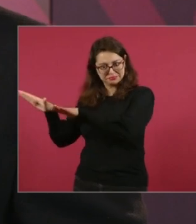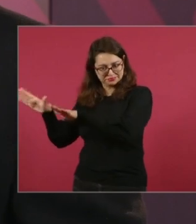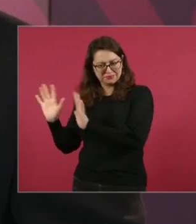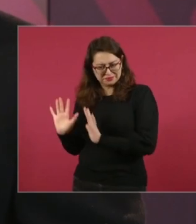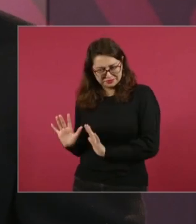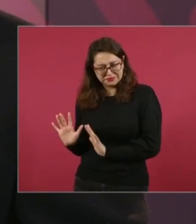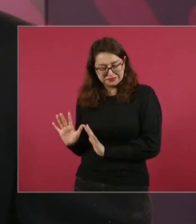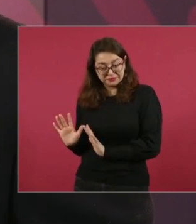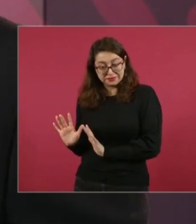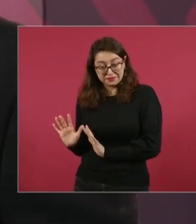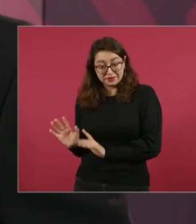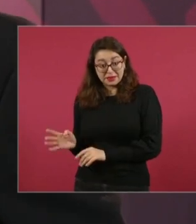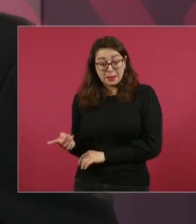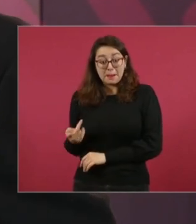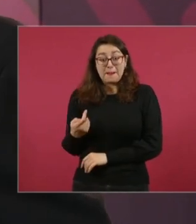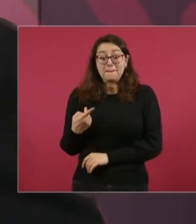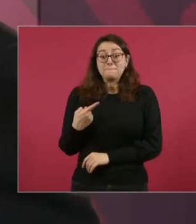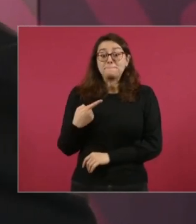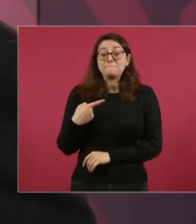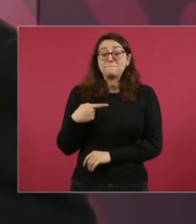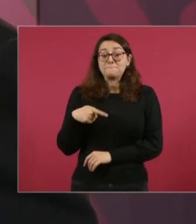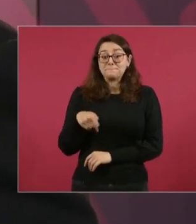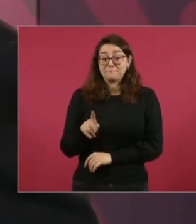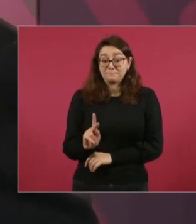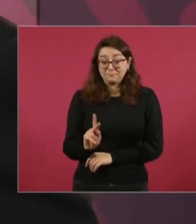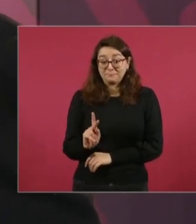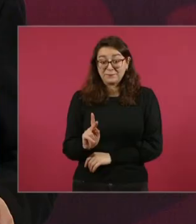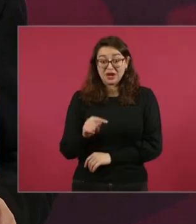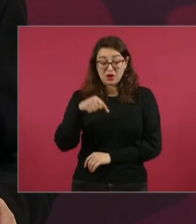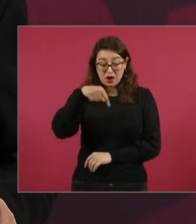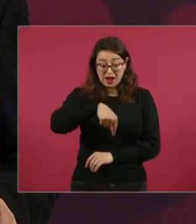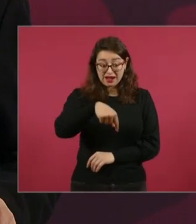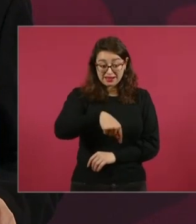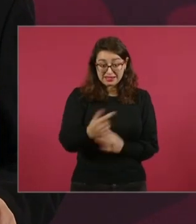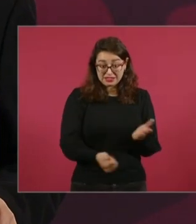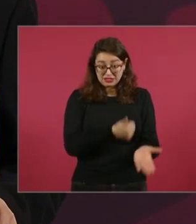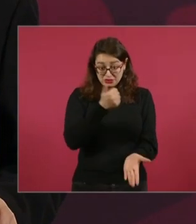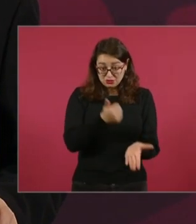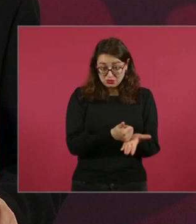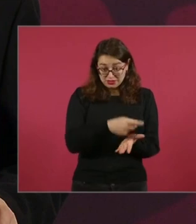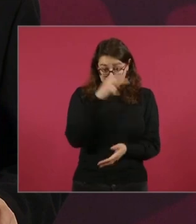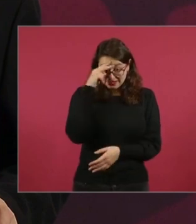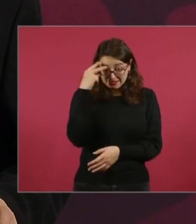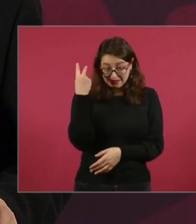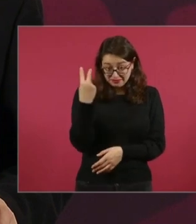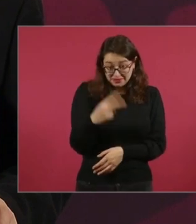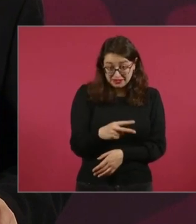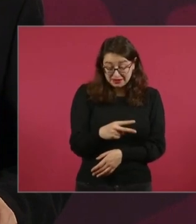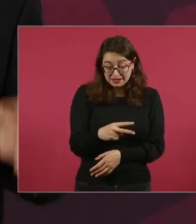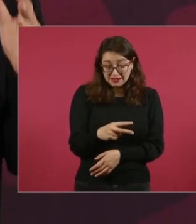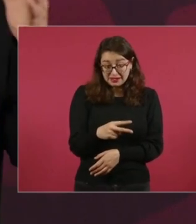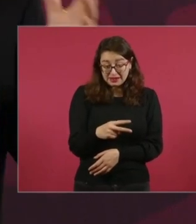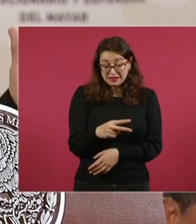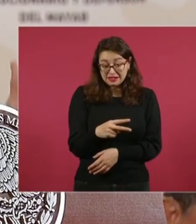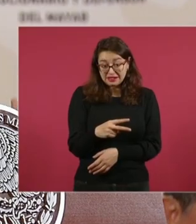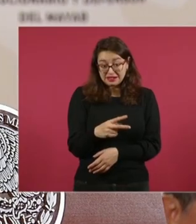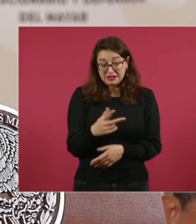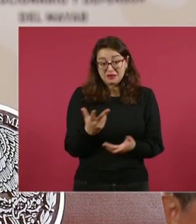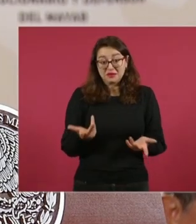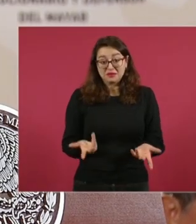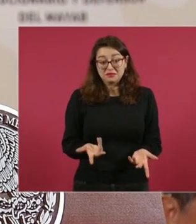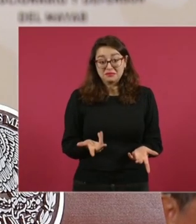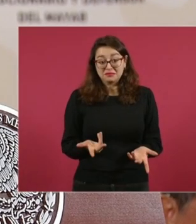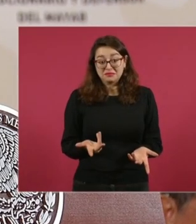construido el aeropuerto de la Ciudad de México está mejor